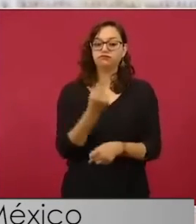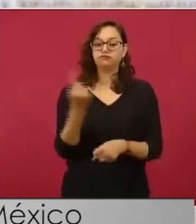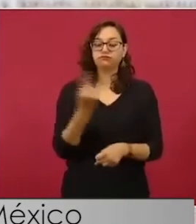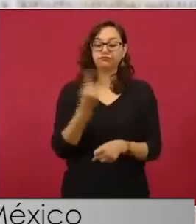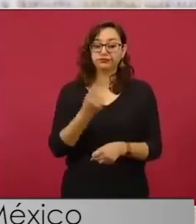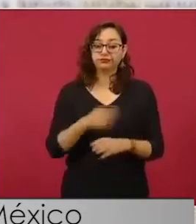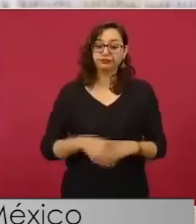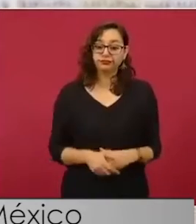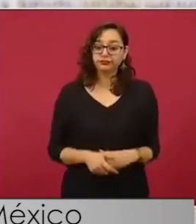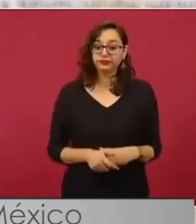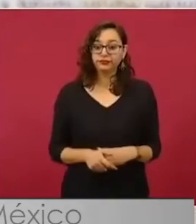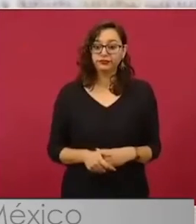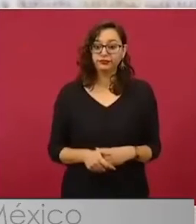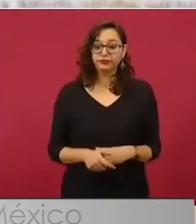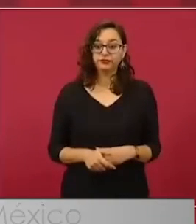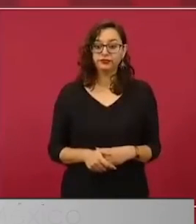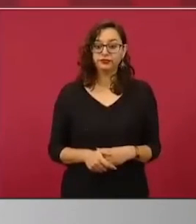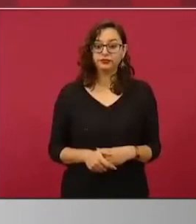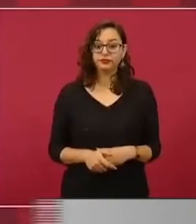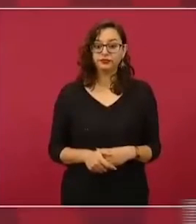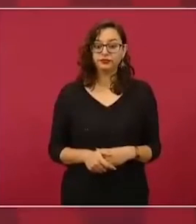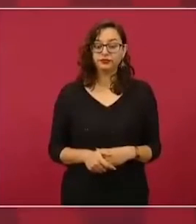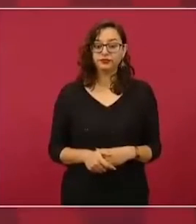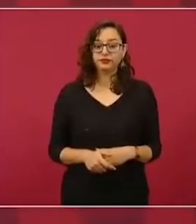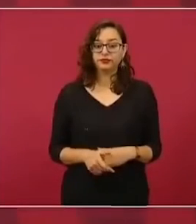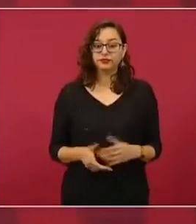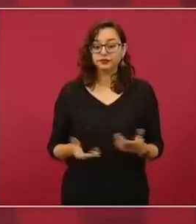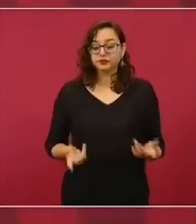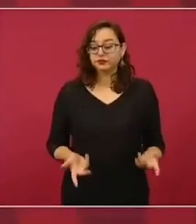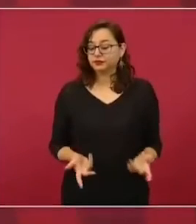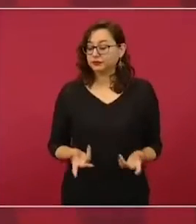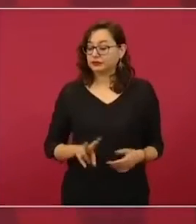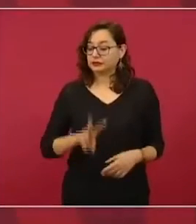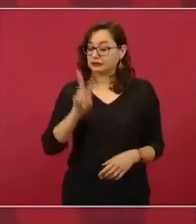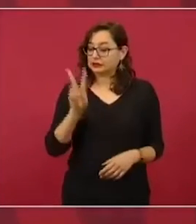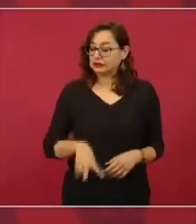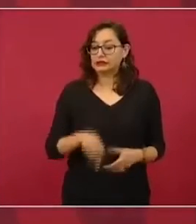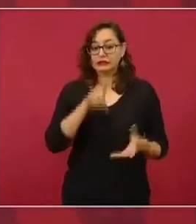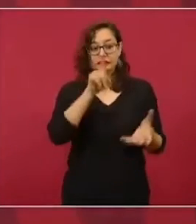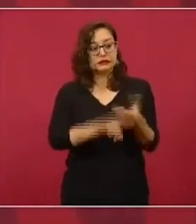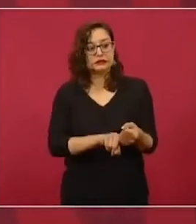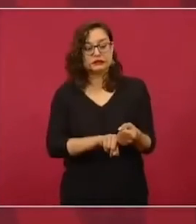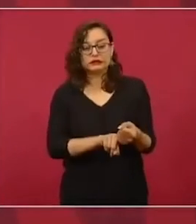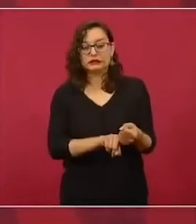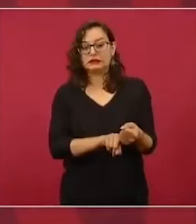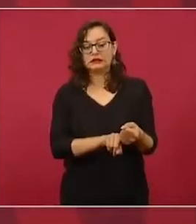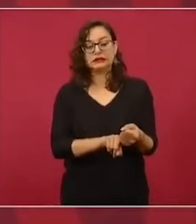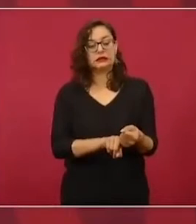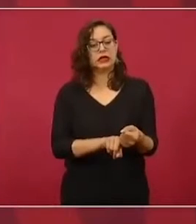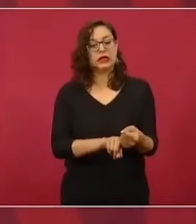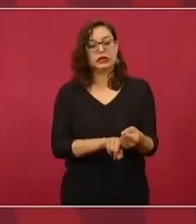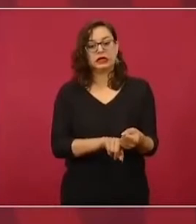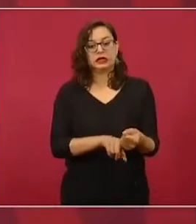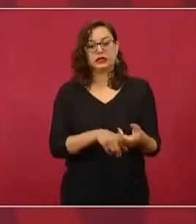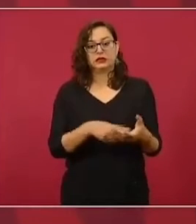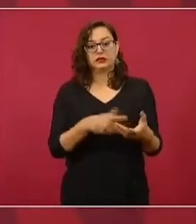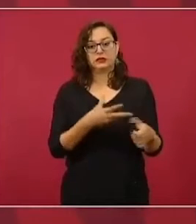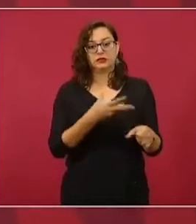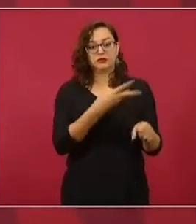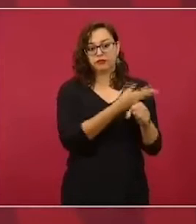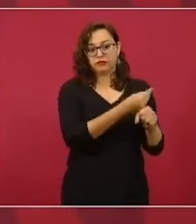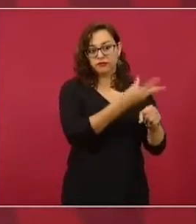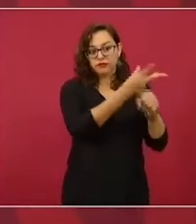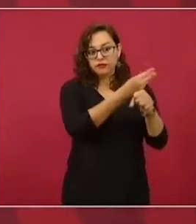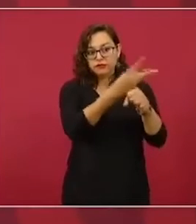a la medida de los clientes